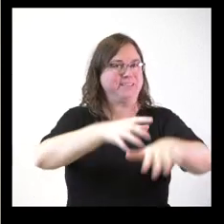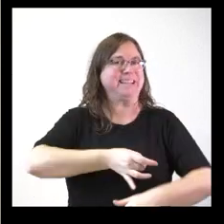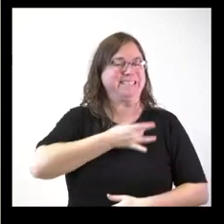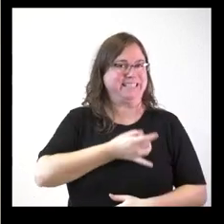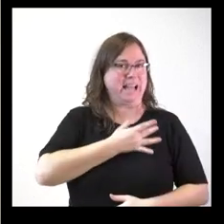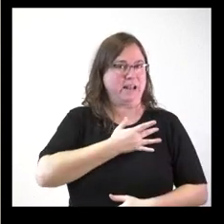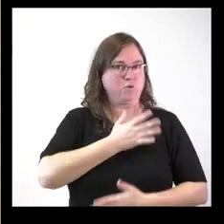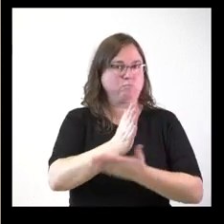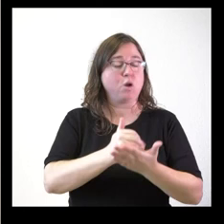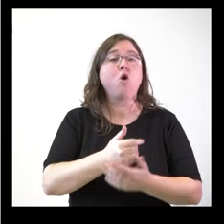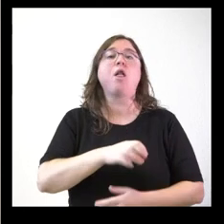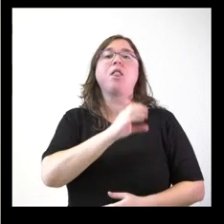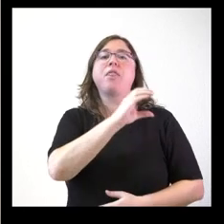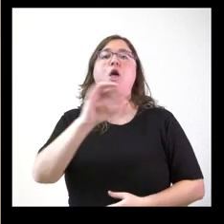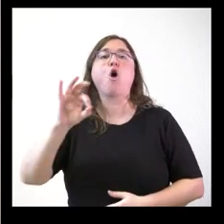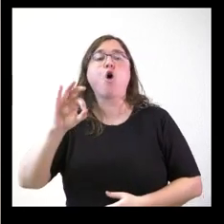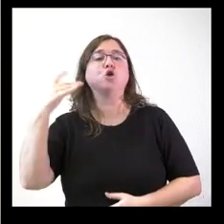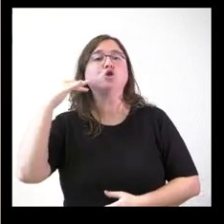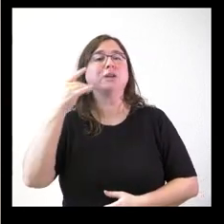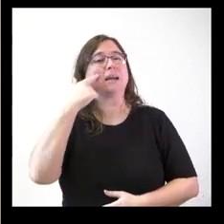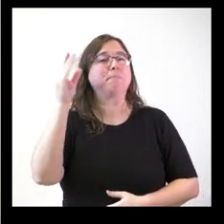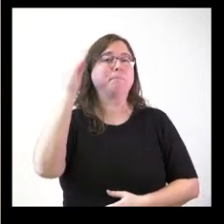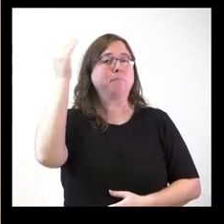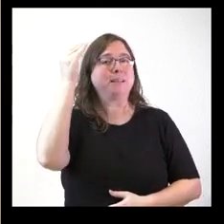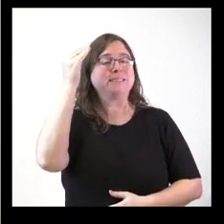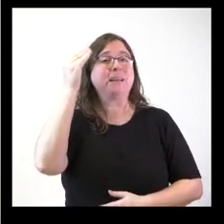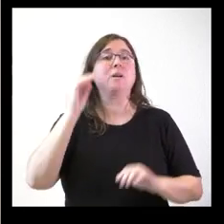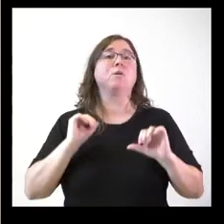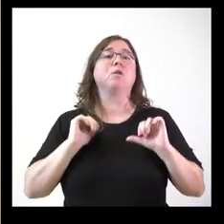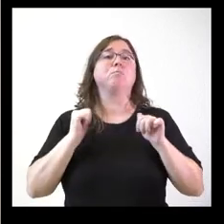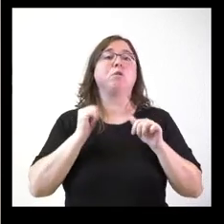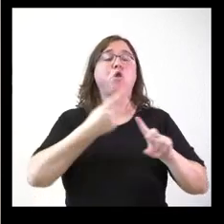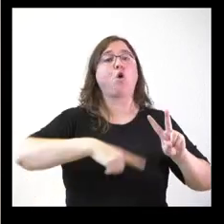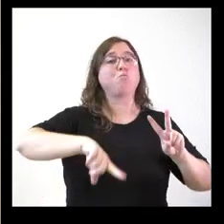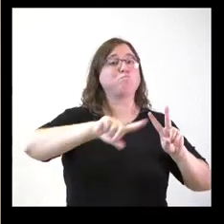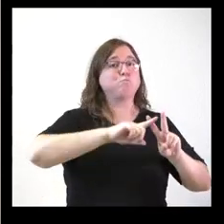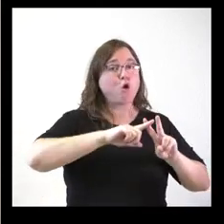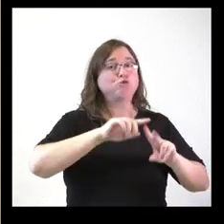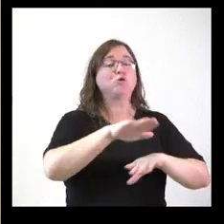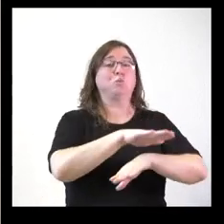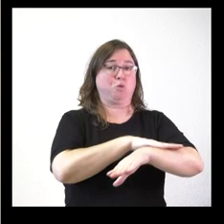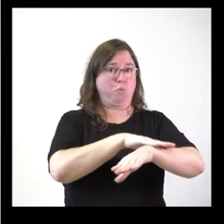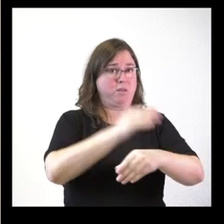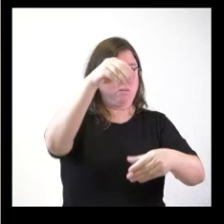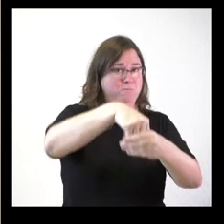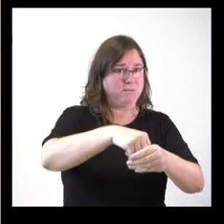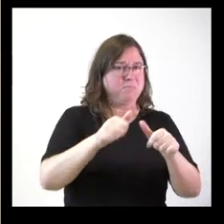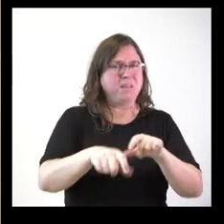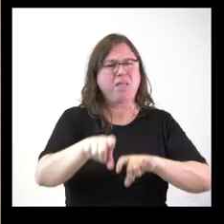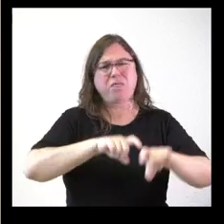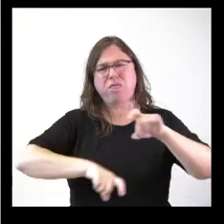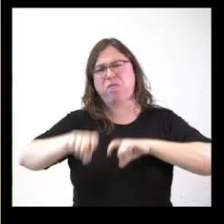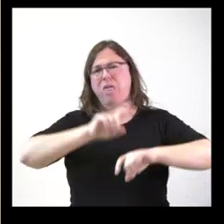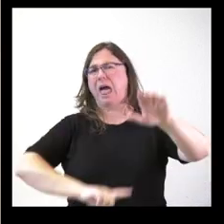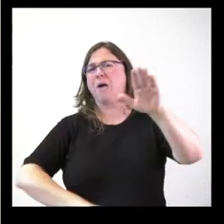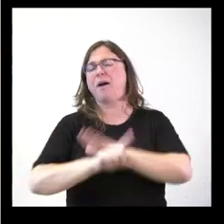obreras Soria entienden que la entrada de la formación Vox en el gobierno ha hecho retroceder los acuerdos adoptados en